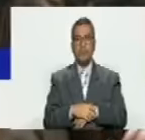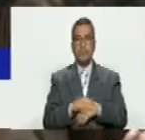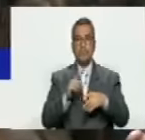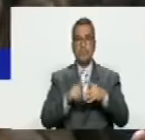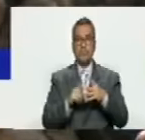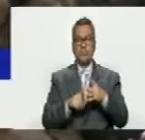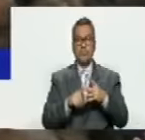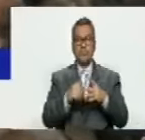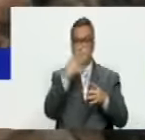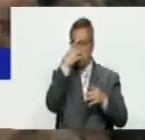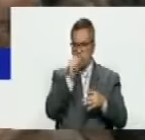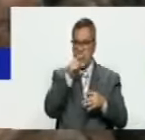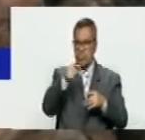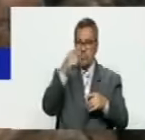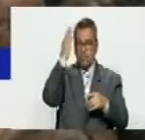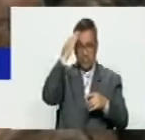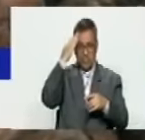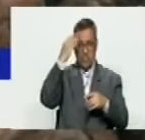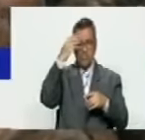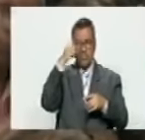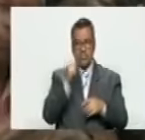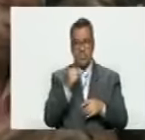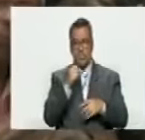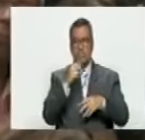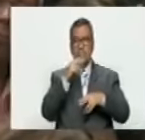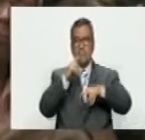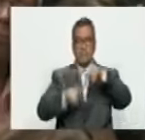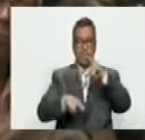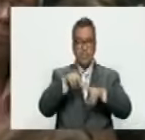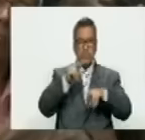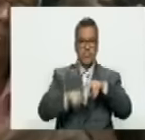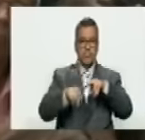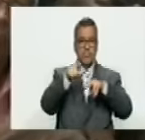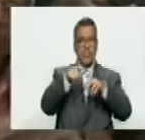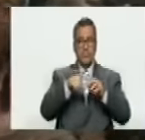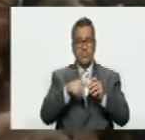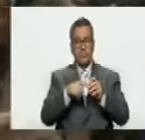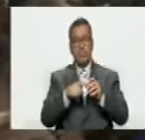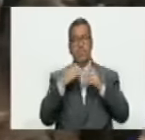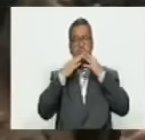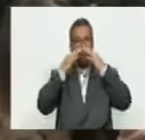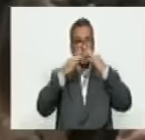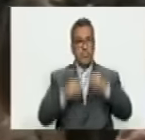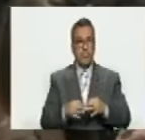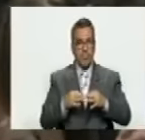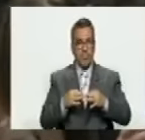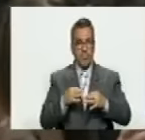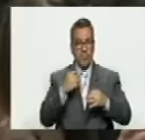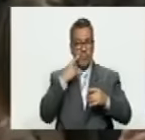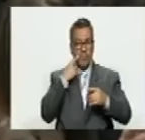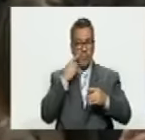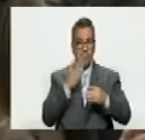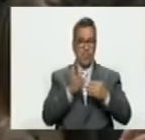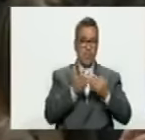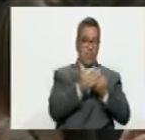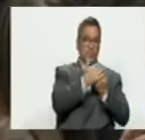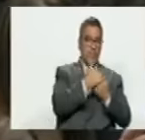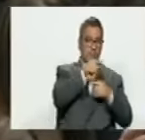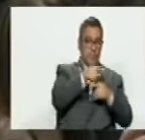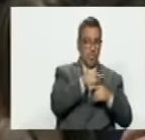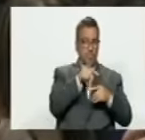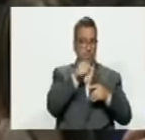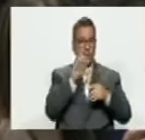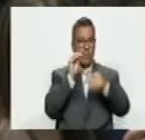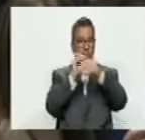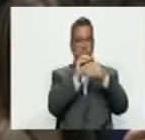Entender y comprender que se ha armado una verdadera conspiración en el llamado